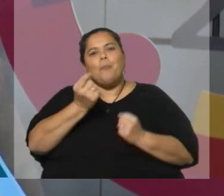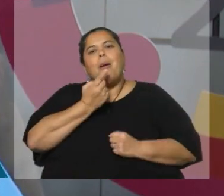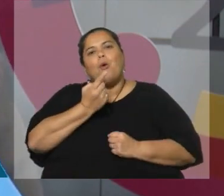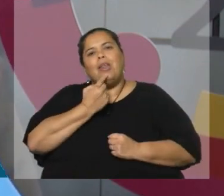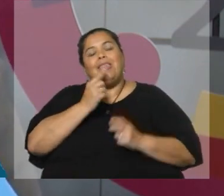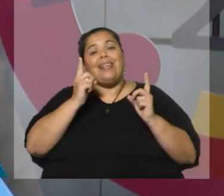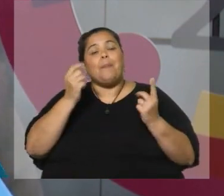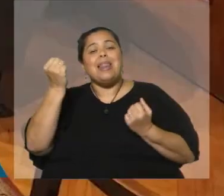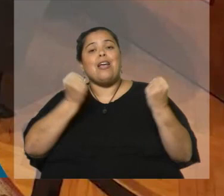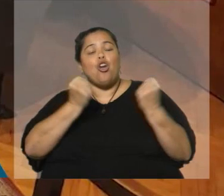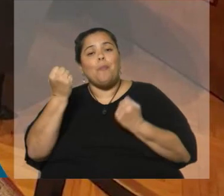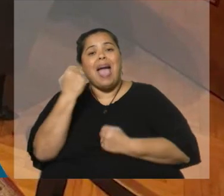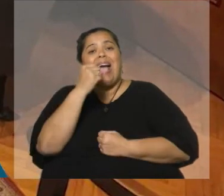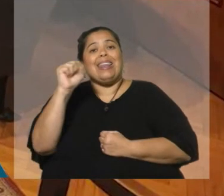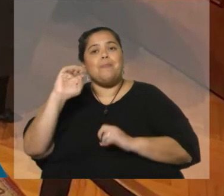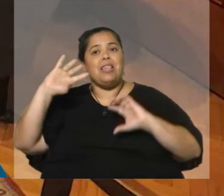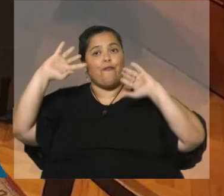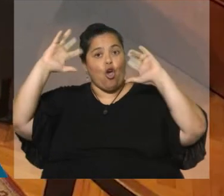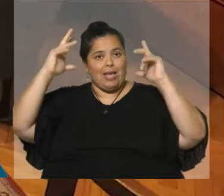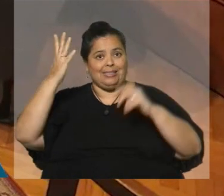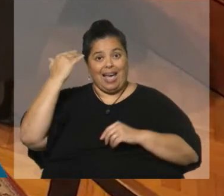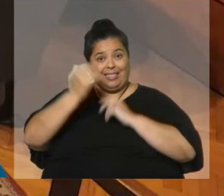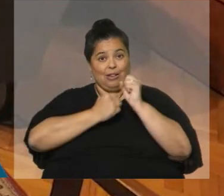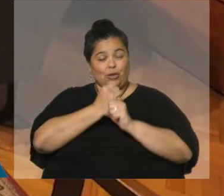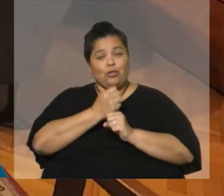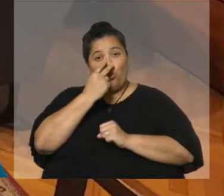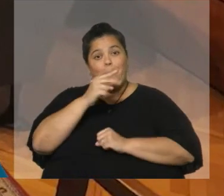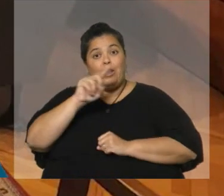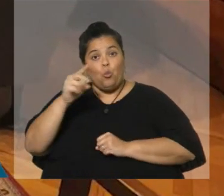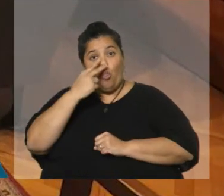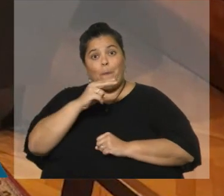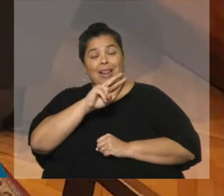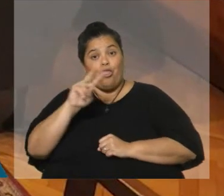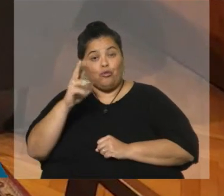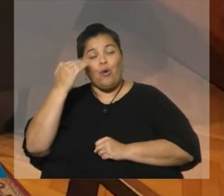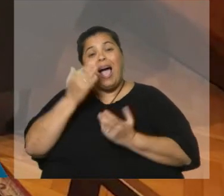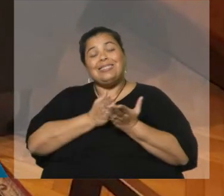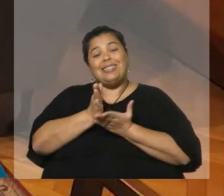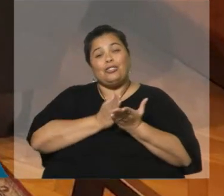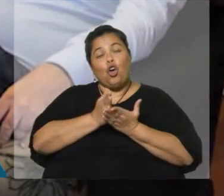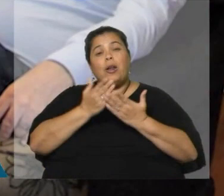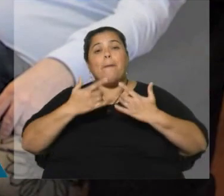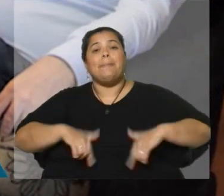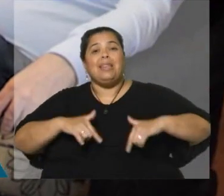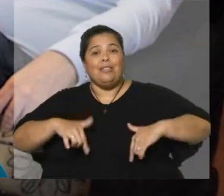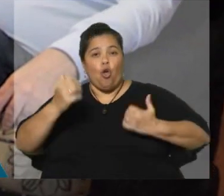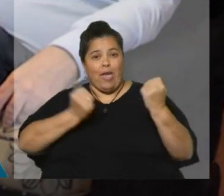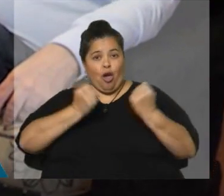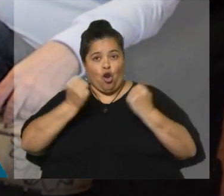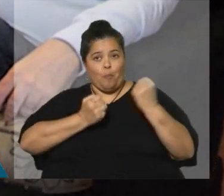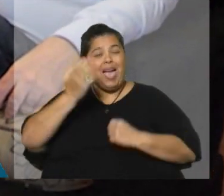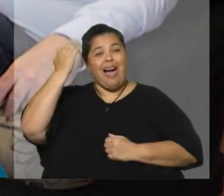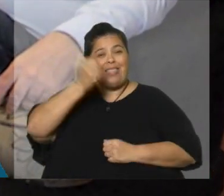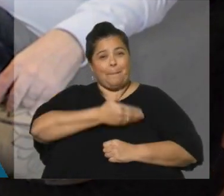criminalidad y la violencia. Entre los años 2001 y 2002, fue asesor del Ministro de Economía y Finanzas del gobierno del entonces